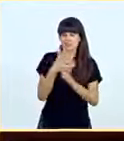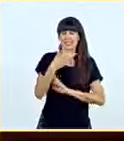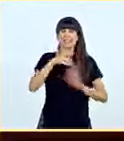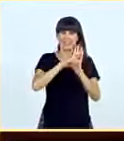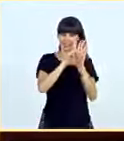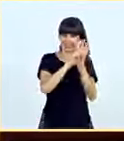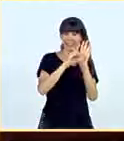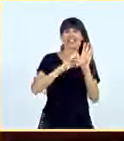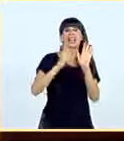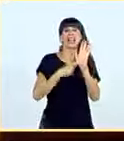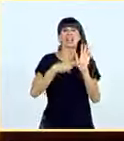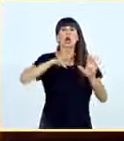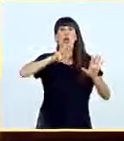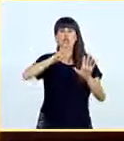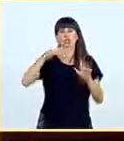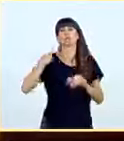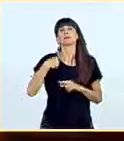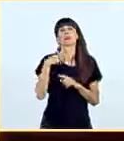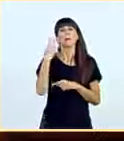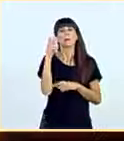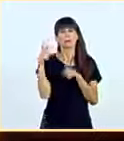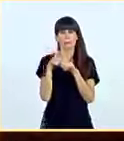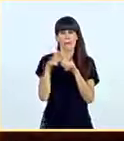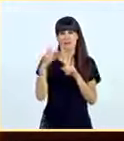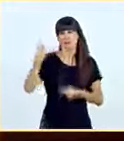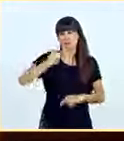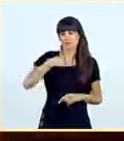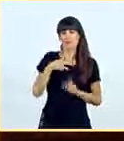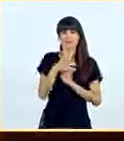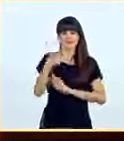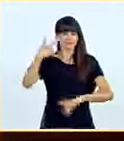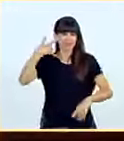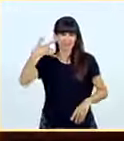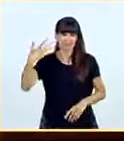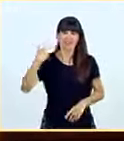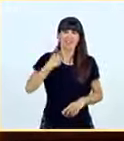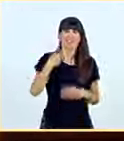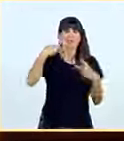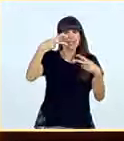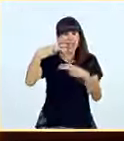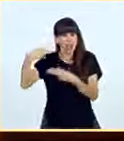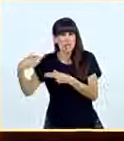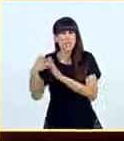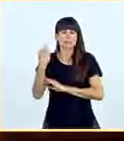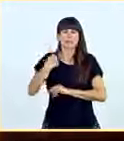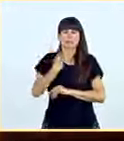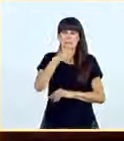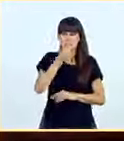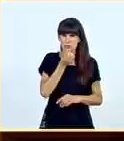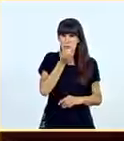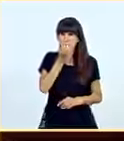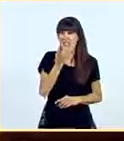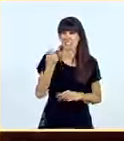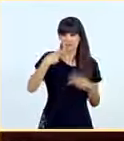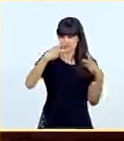Decreto Ley 8 de 20 de mayo el famoso de los recortes mayores del Partido Socialista, los mayores recortes que nunca se han dado en la